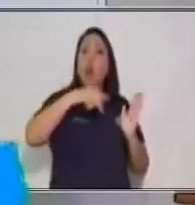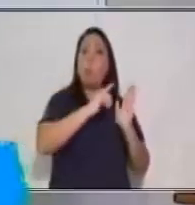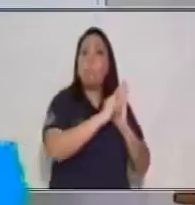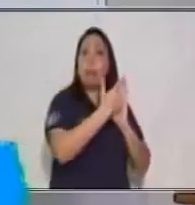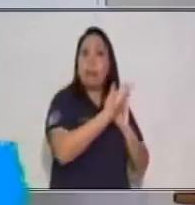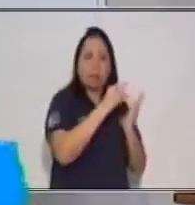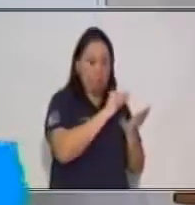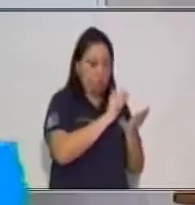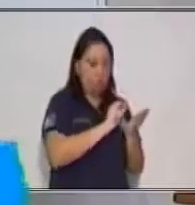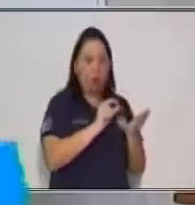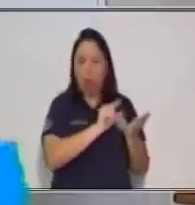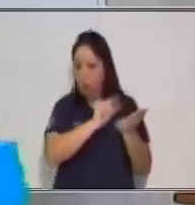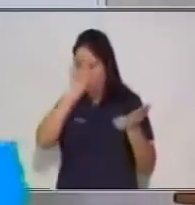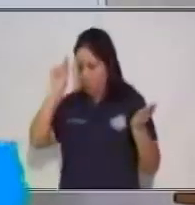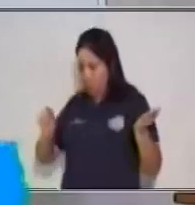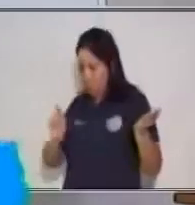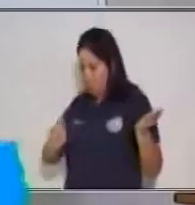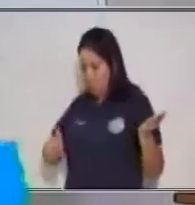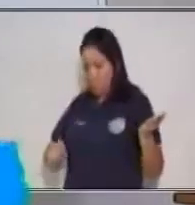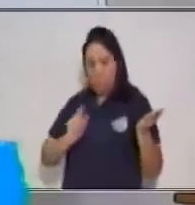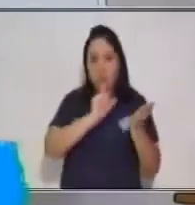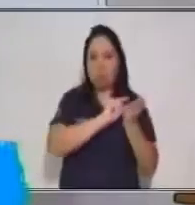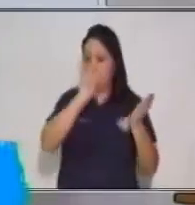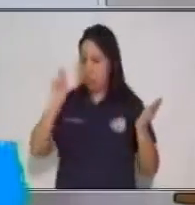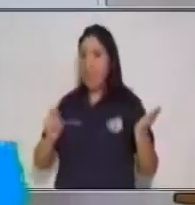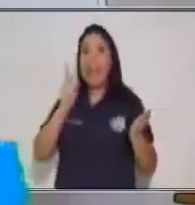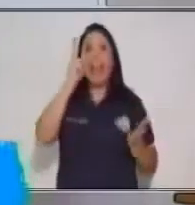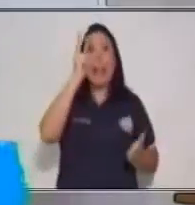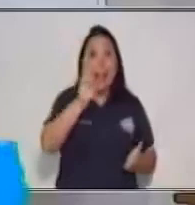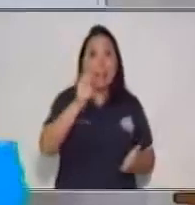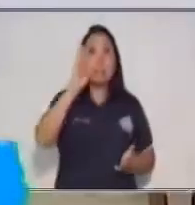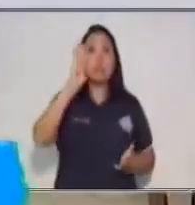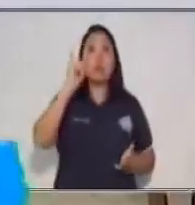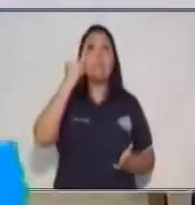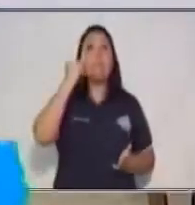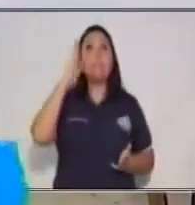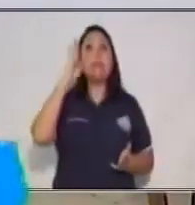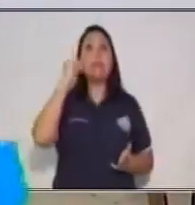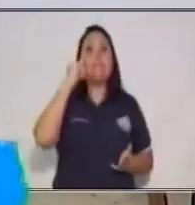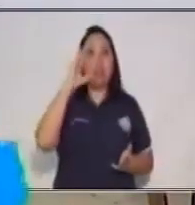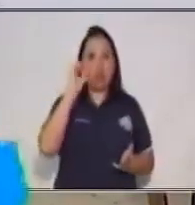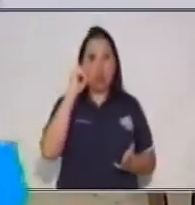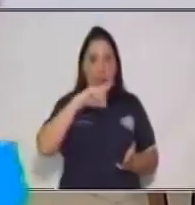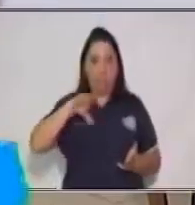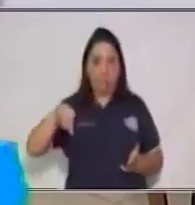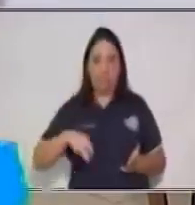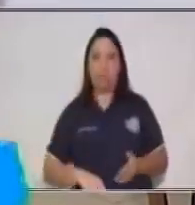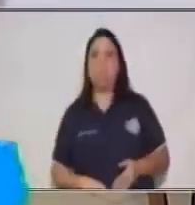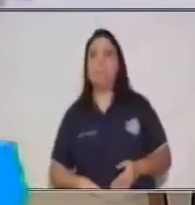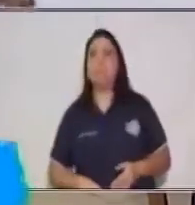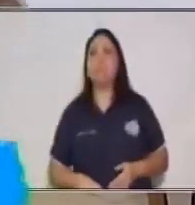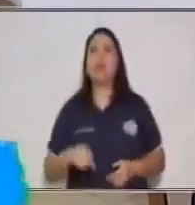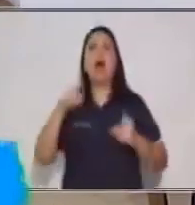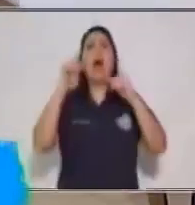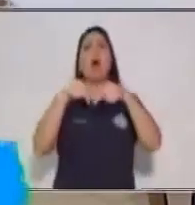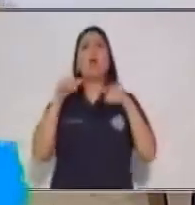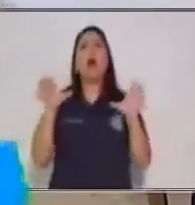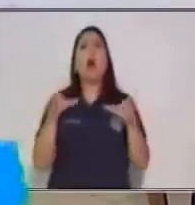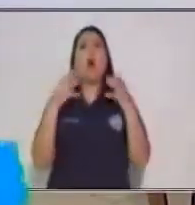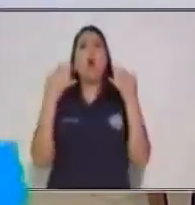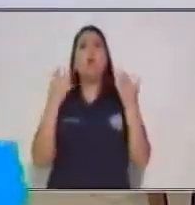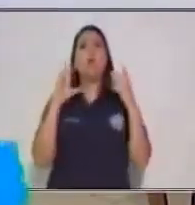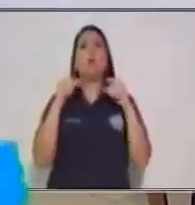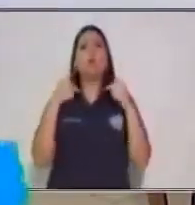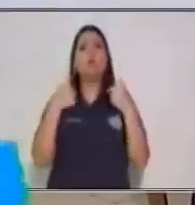general del portafolio. Pero ahora, ¿cómo puedo desarrollar yo también cada hoja del